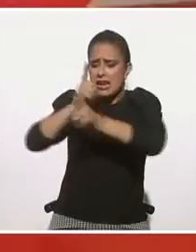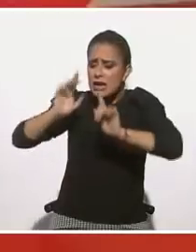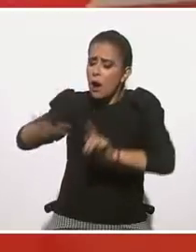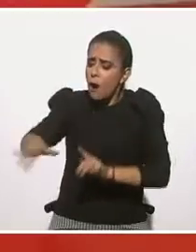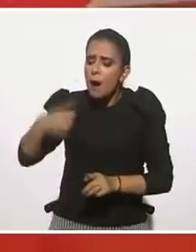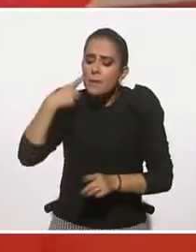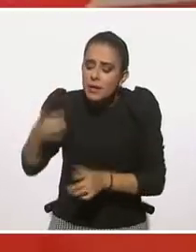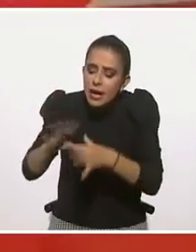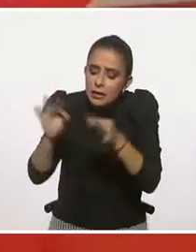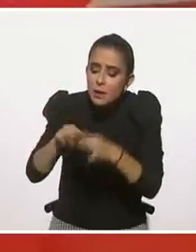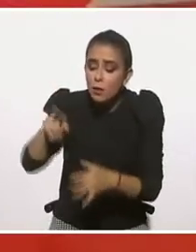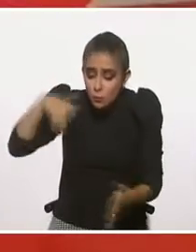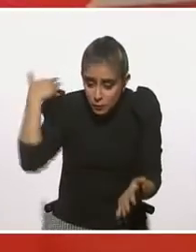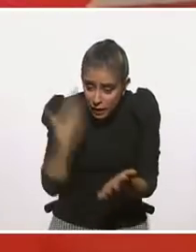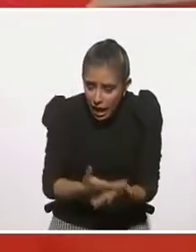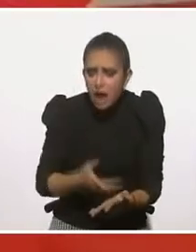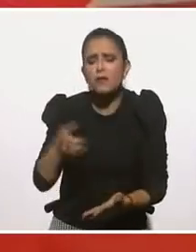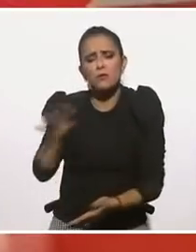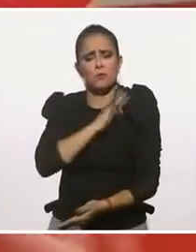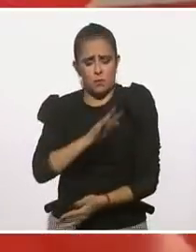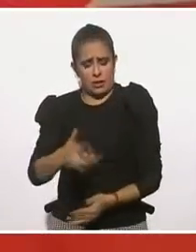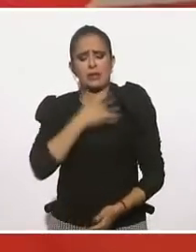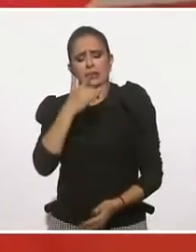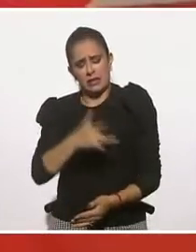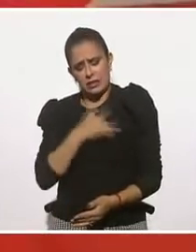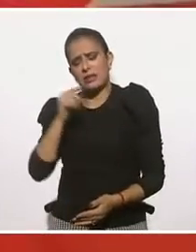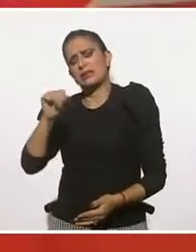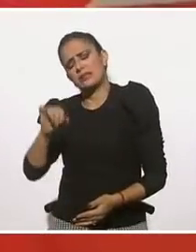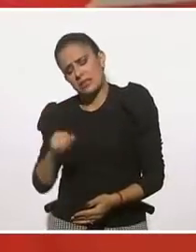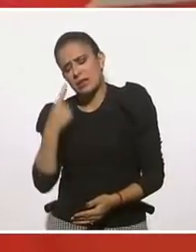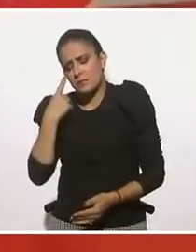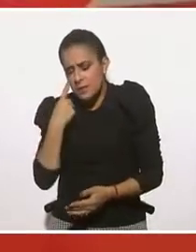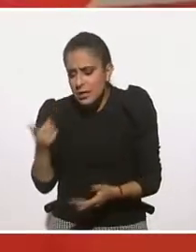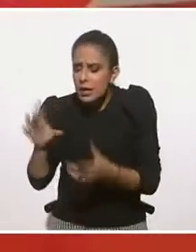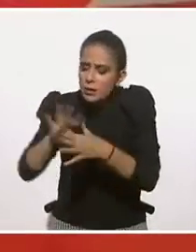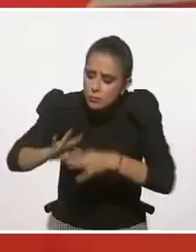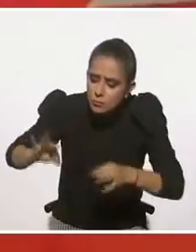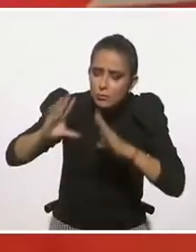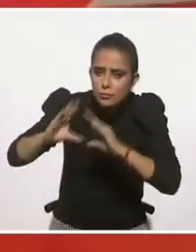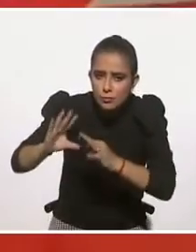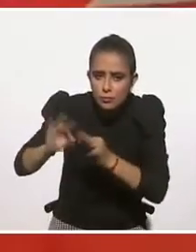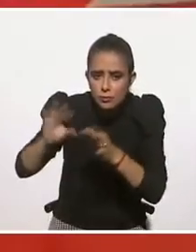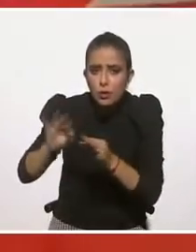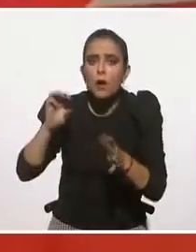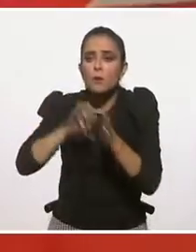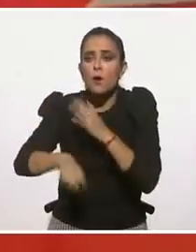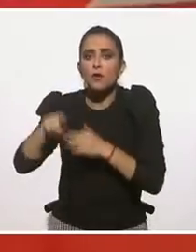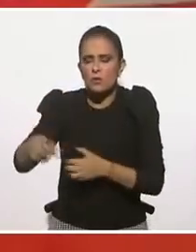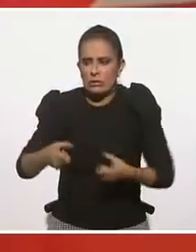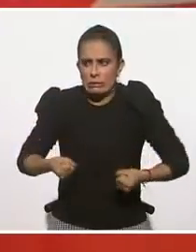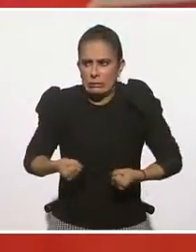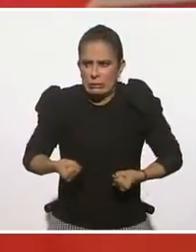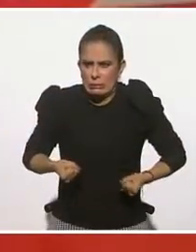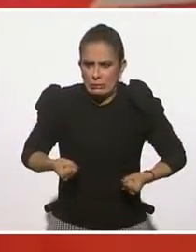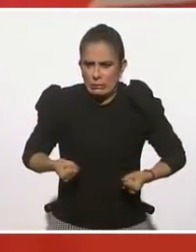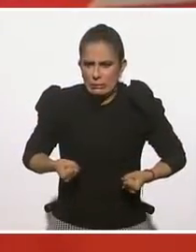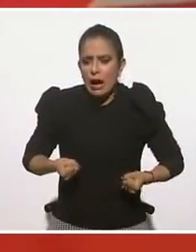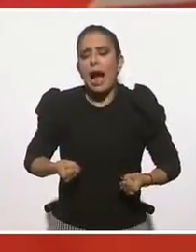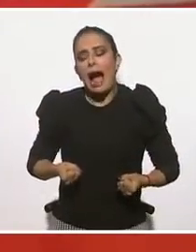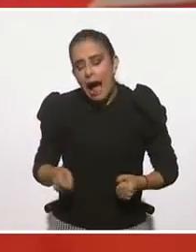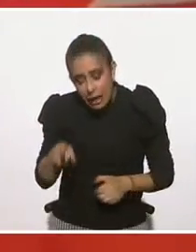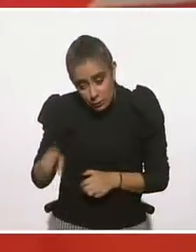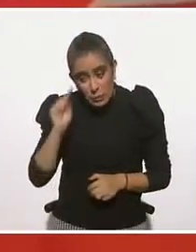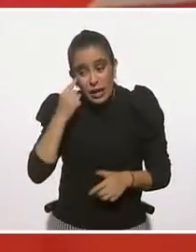las emociones básicas que el niño y decirles dónde las pueden estar sintiendo. Que si cuando sienten en sus manitos que la contraen, bueno, estás